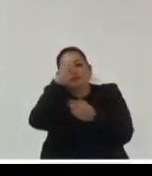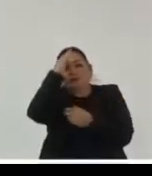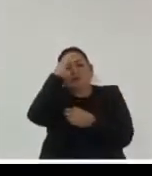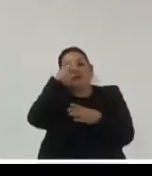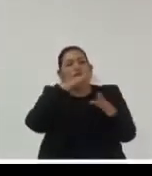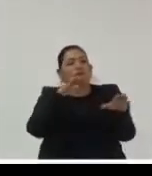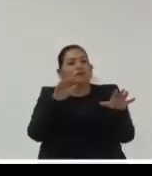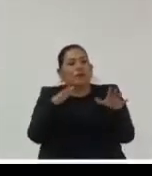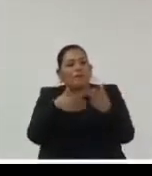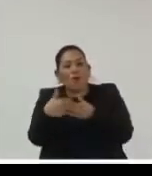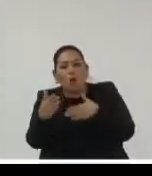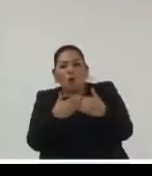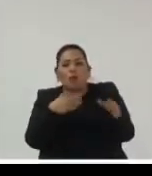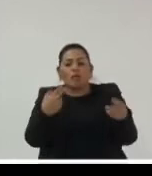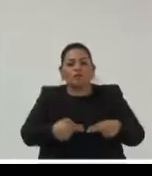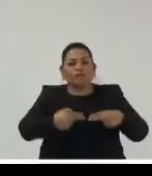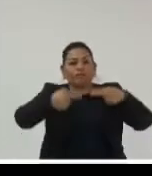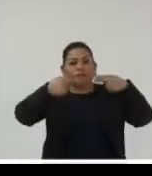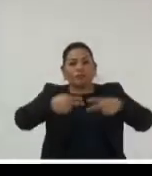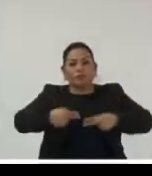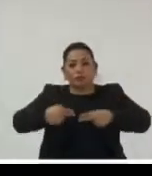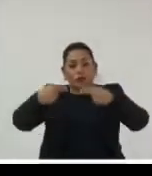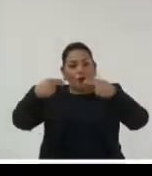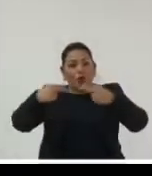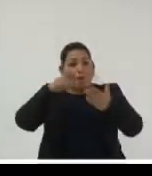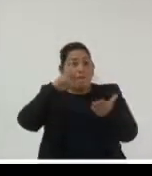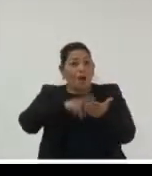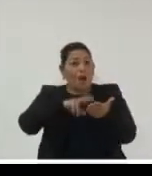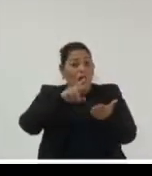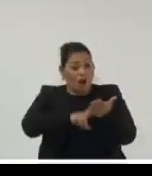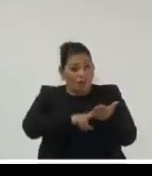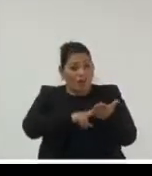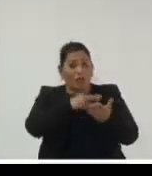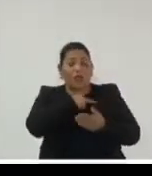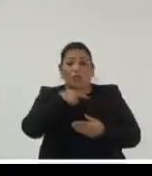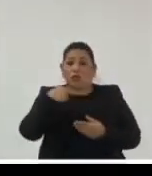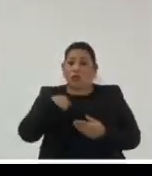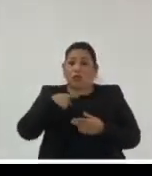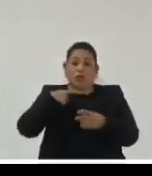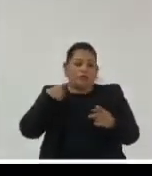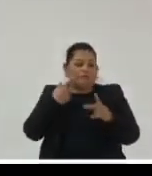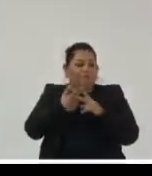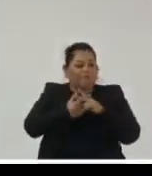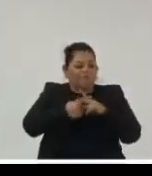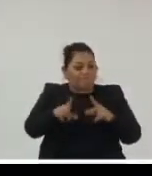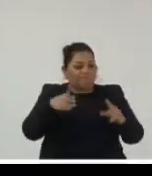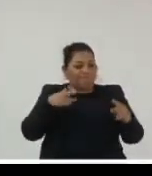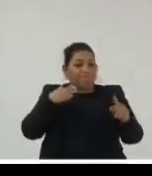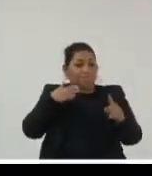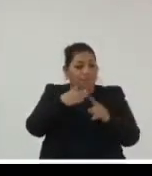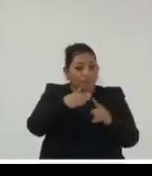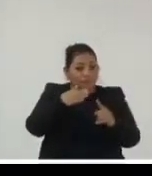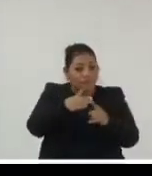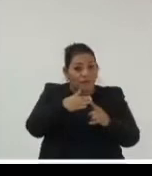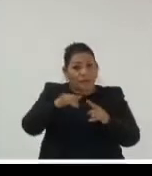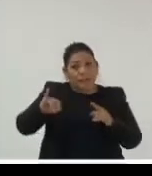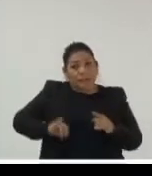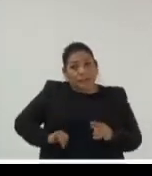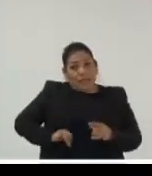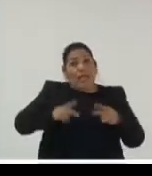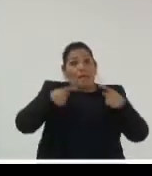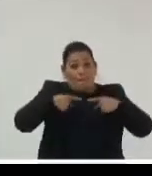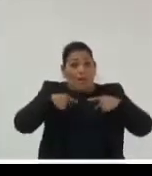modelo de negocio en función de la propuesta de valor de nuestros principales stakeholders nuestros principales interesados